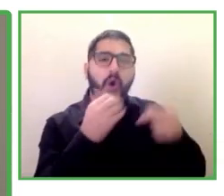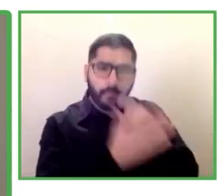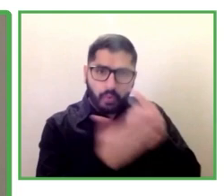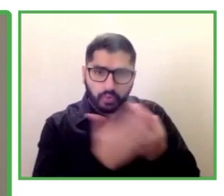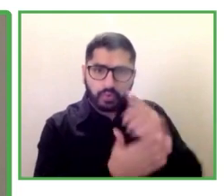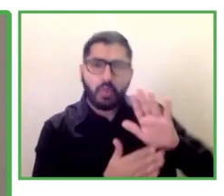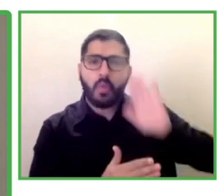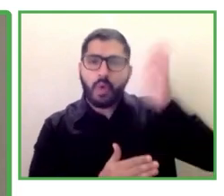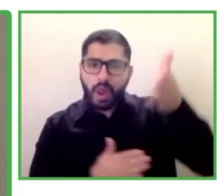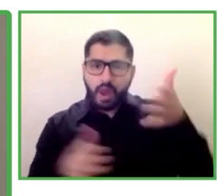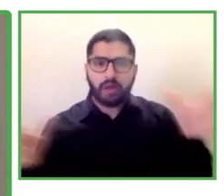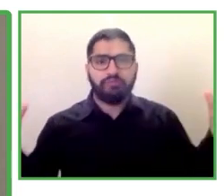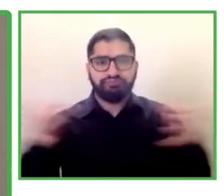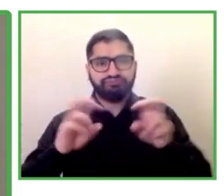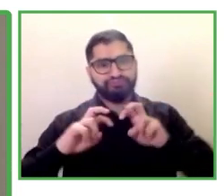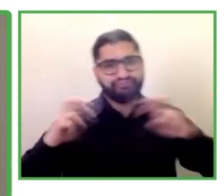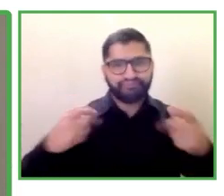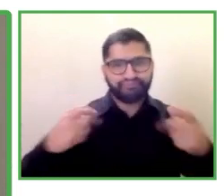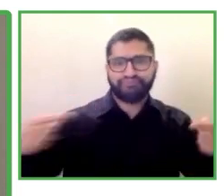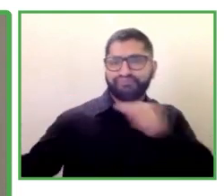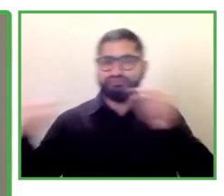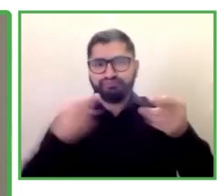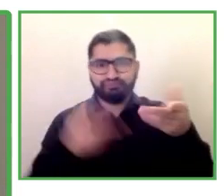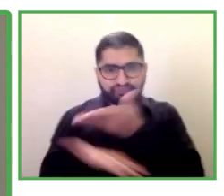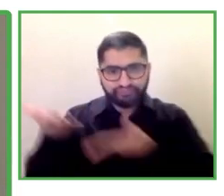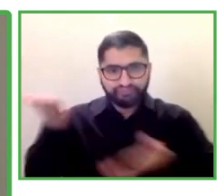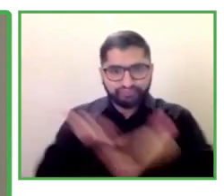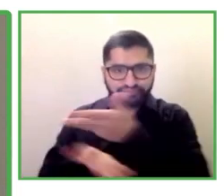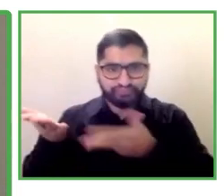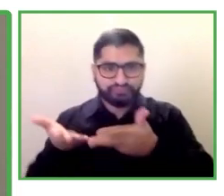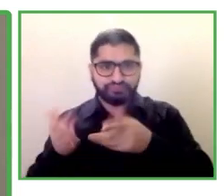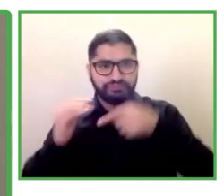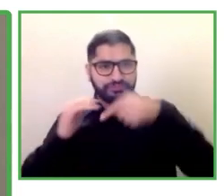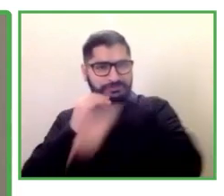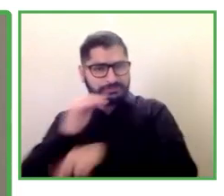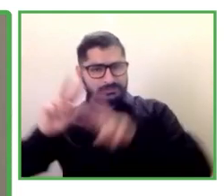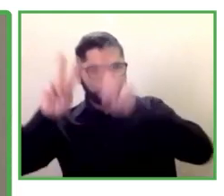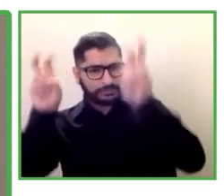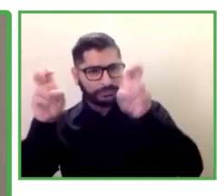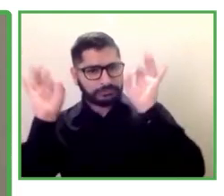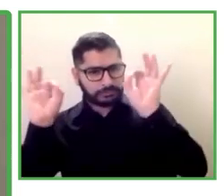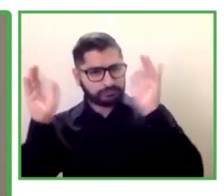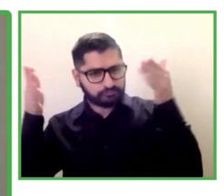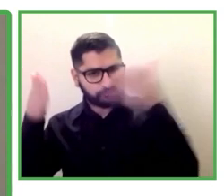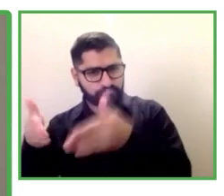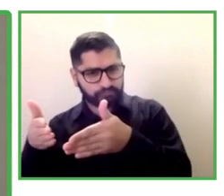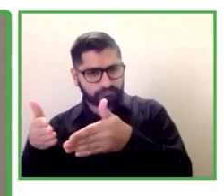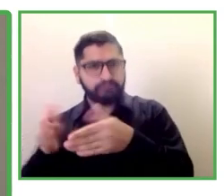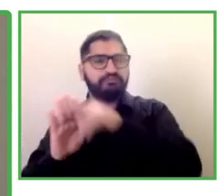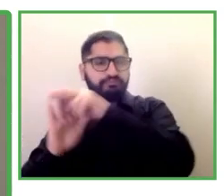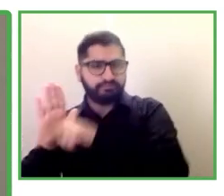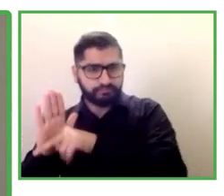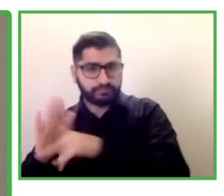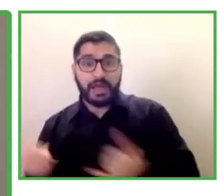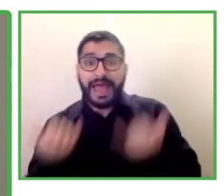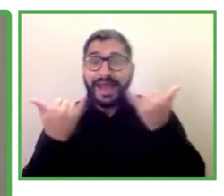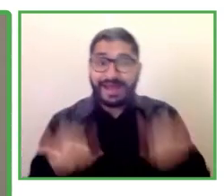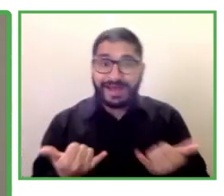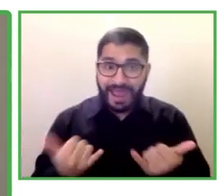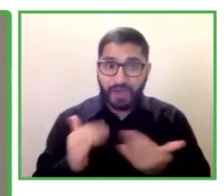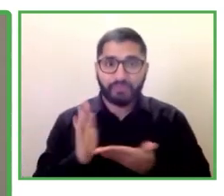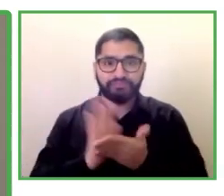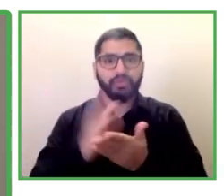darnos más detalles sobre este proyecto y ahora vamos a pasar a la siguiente intervención que son dos personas que van a intervenir